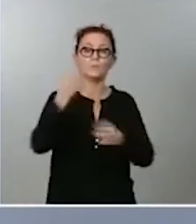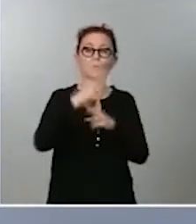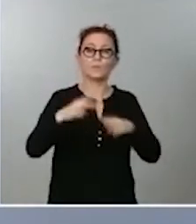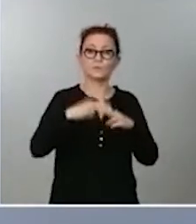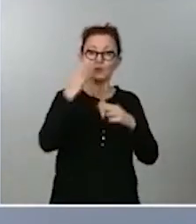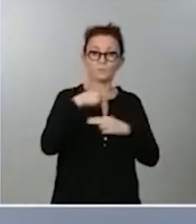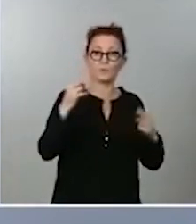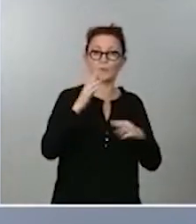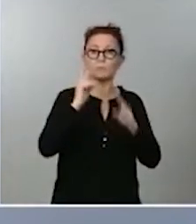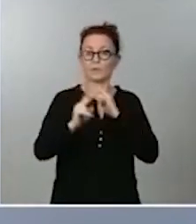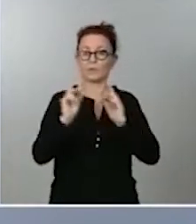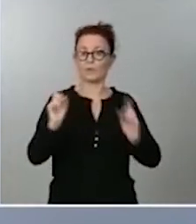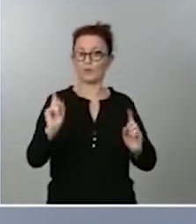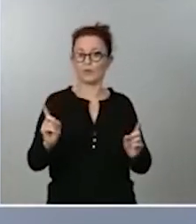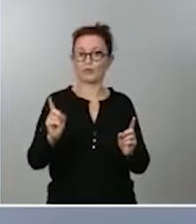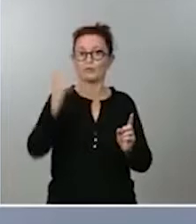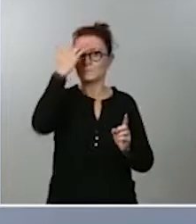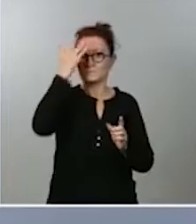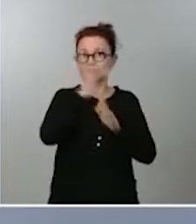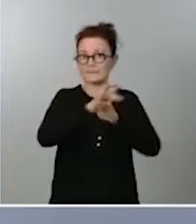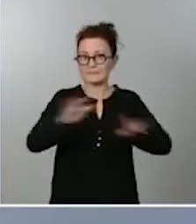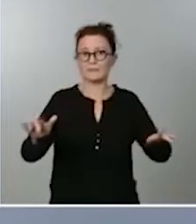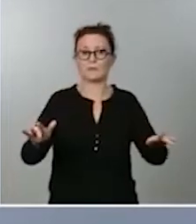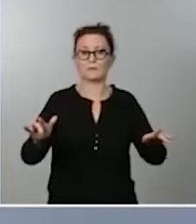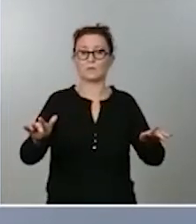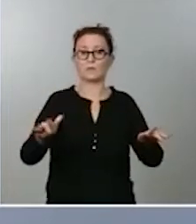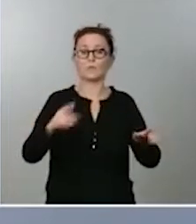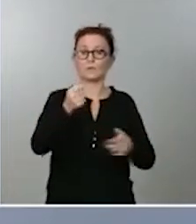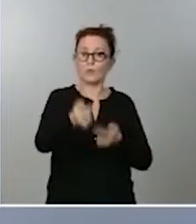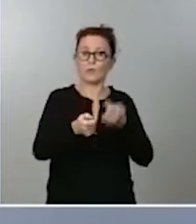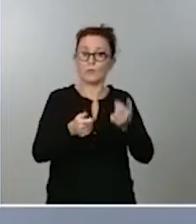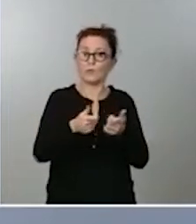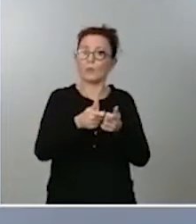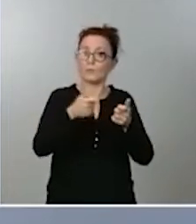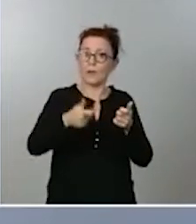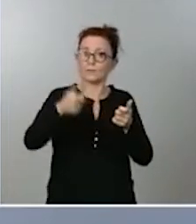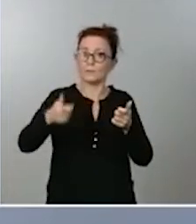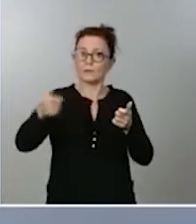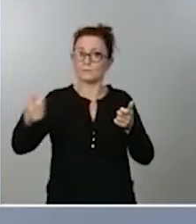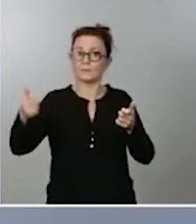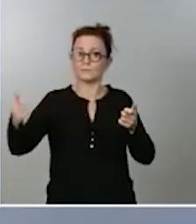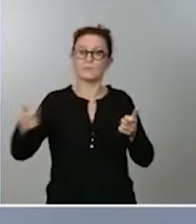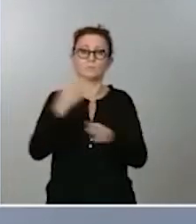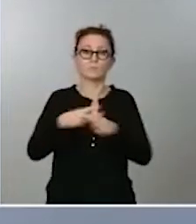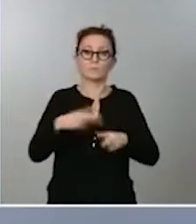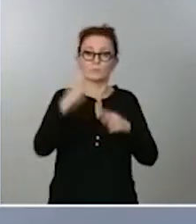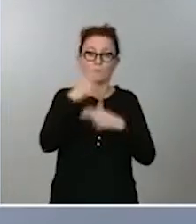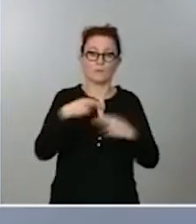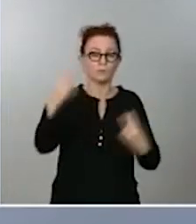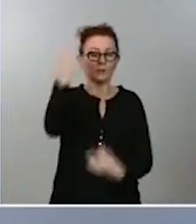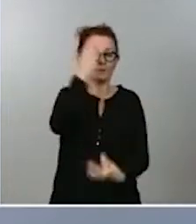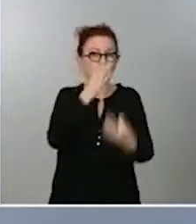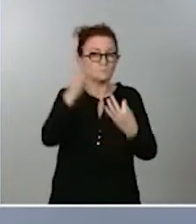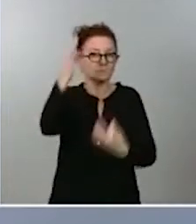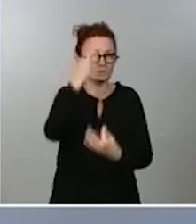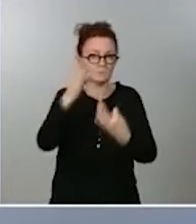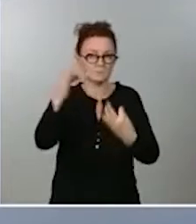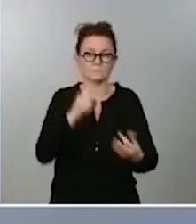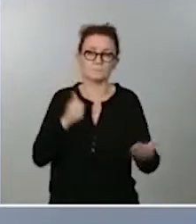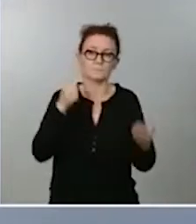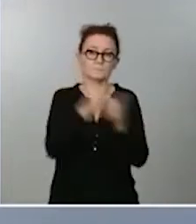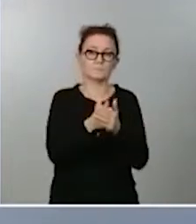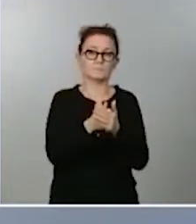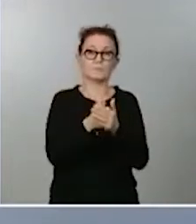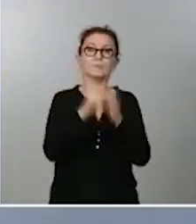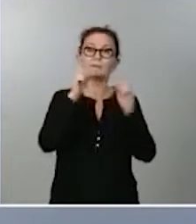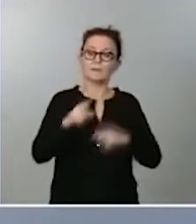sensibilización y ser capaces de ir abordando la política pública con el mayor rigor posible insisto estamos en coordinación